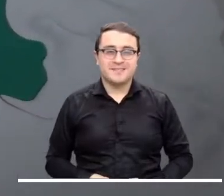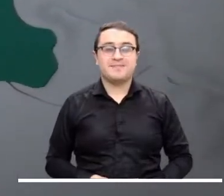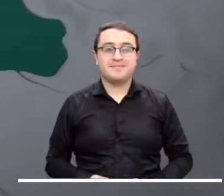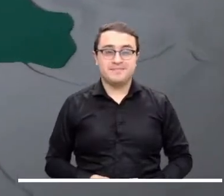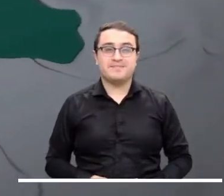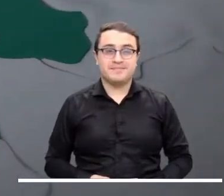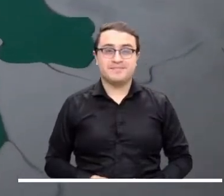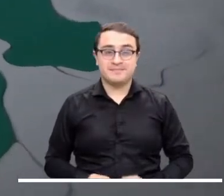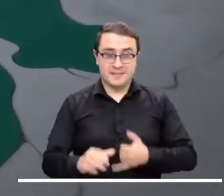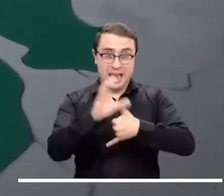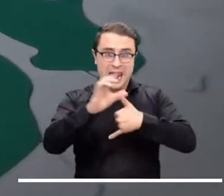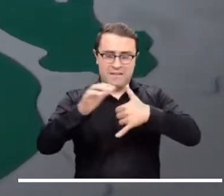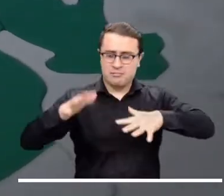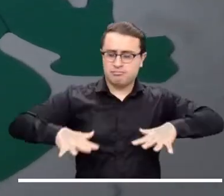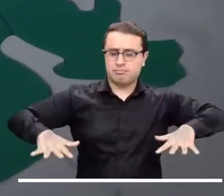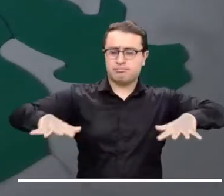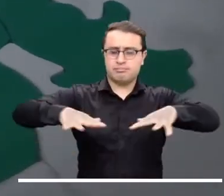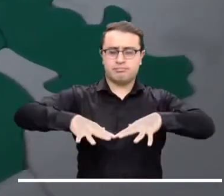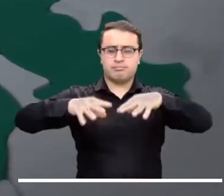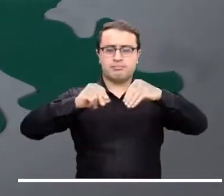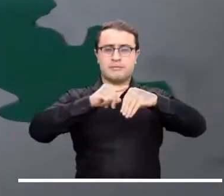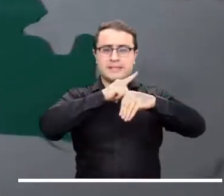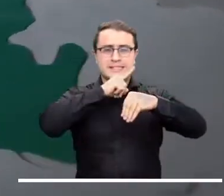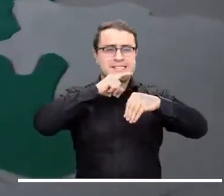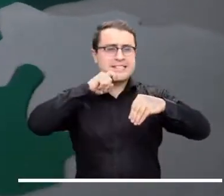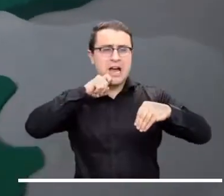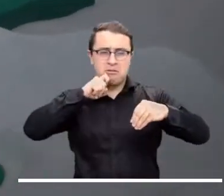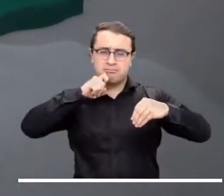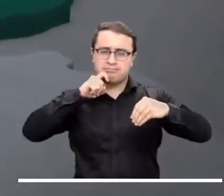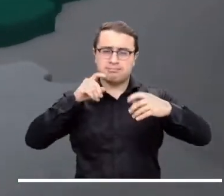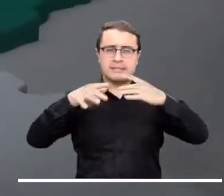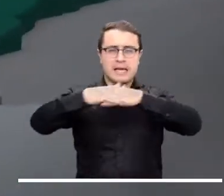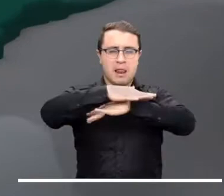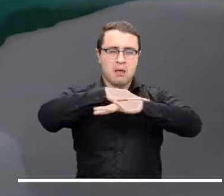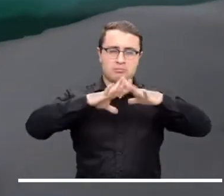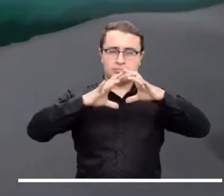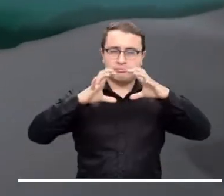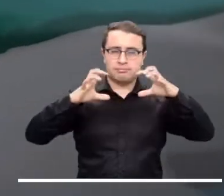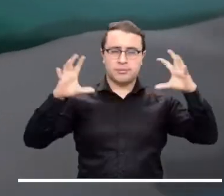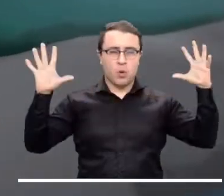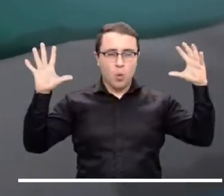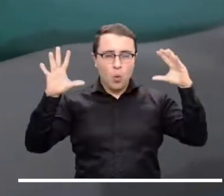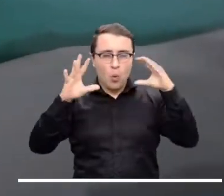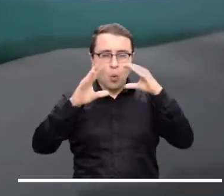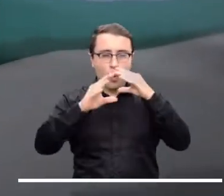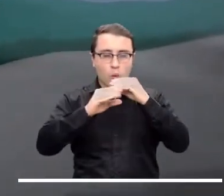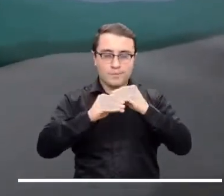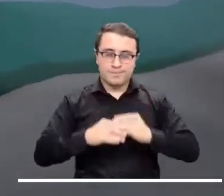Tiempo seco y un cielo entre ligera y parcialmente nublado se prevé en el norte del país durante la jornada nocturna.